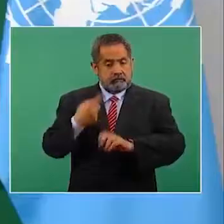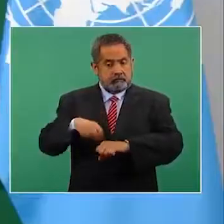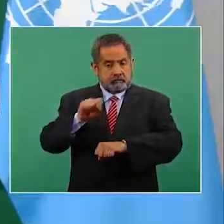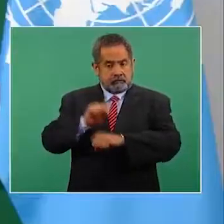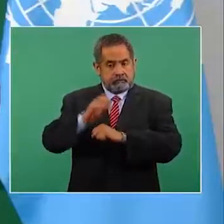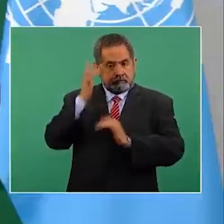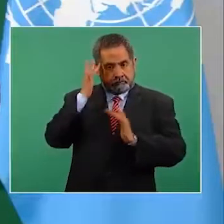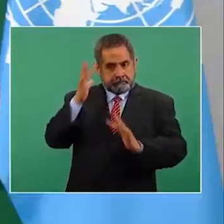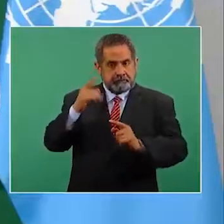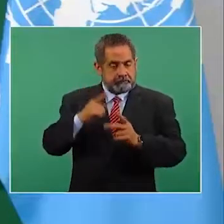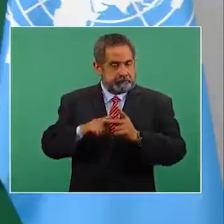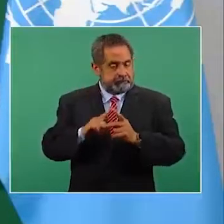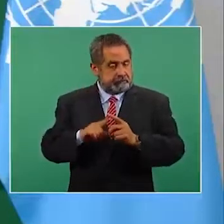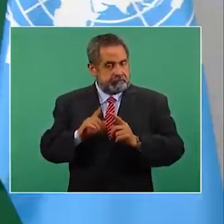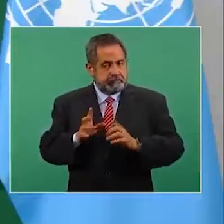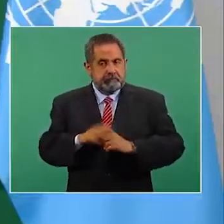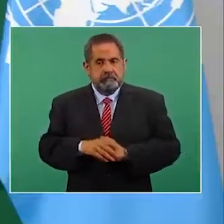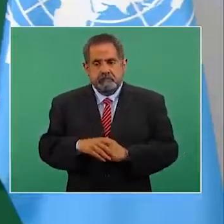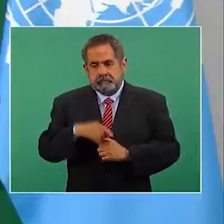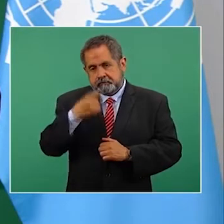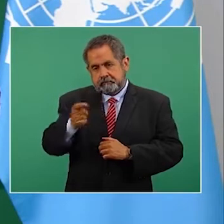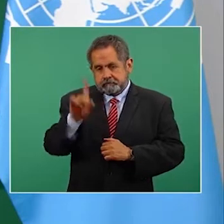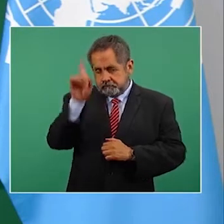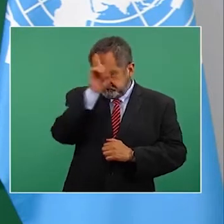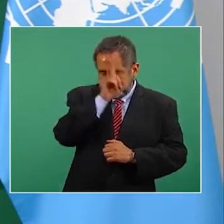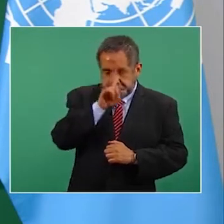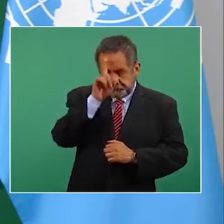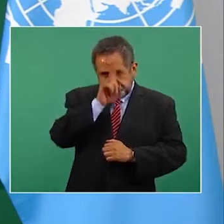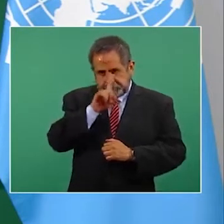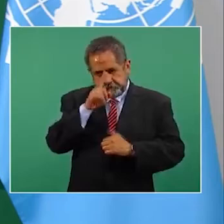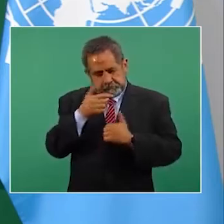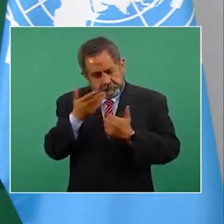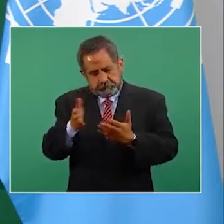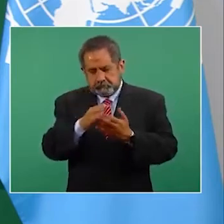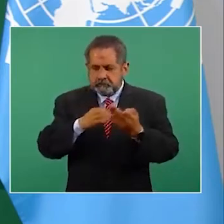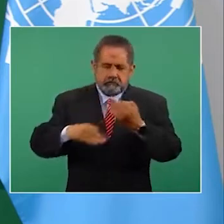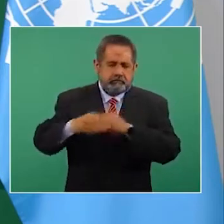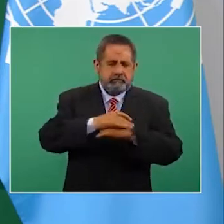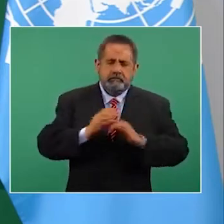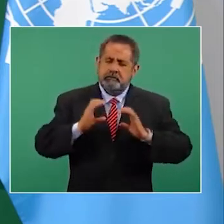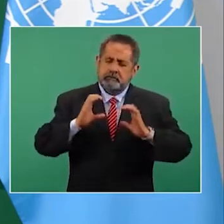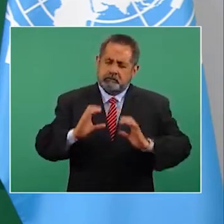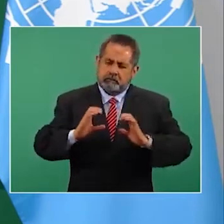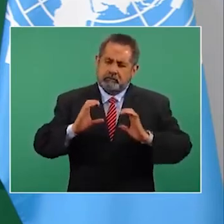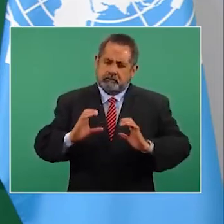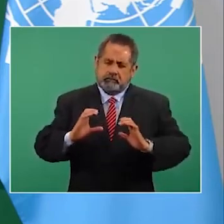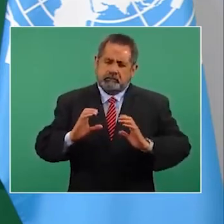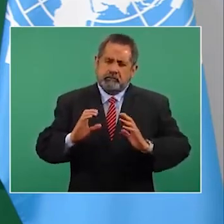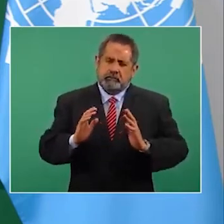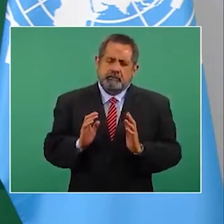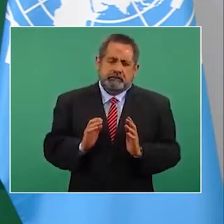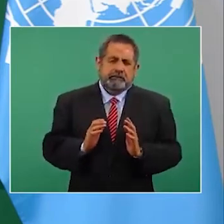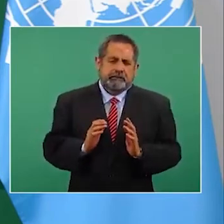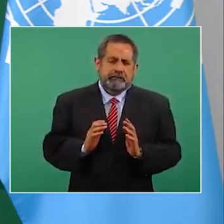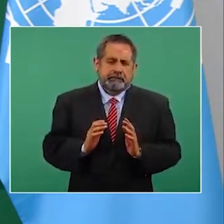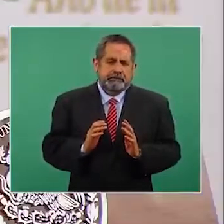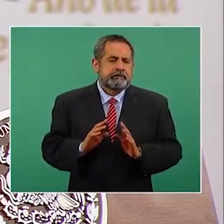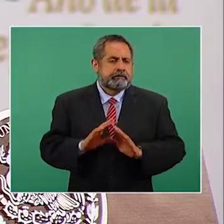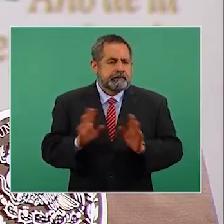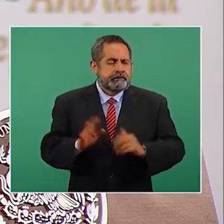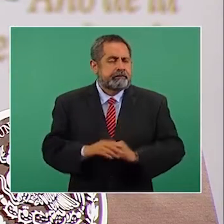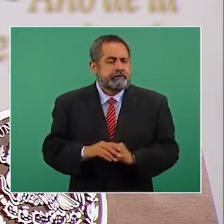Santa, recomendarles a todos que nos cuidemos, ya